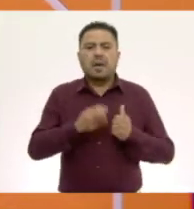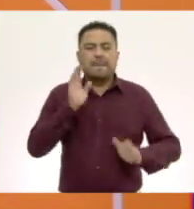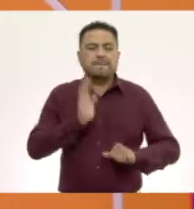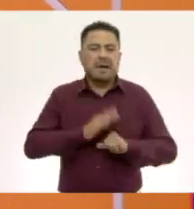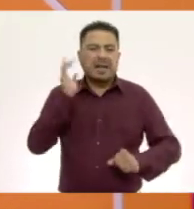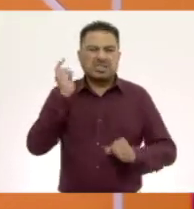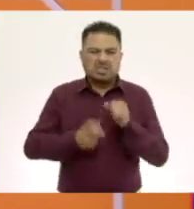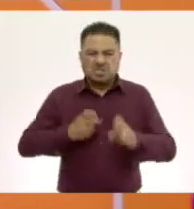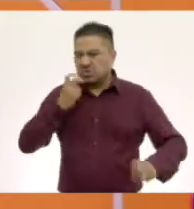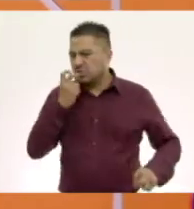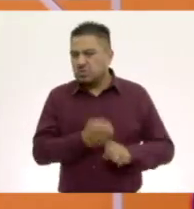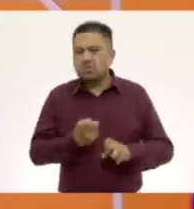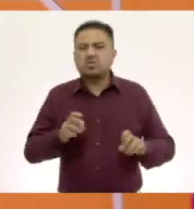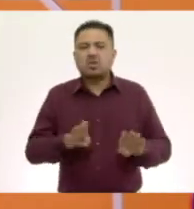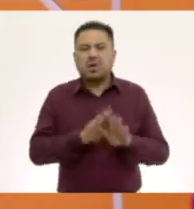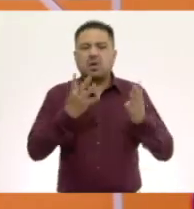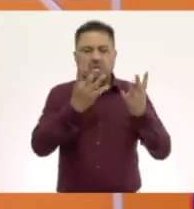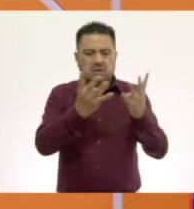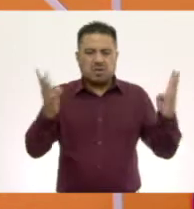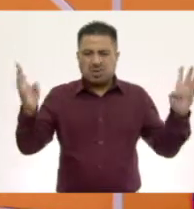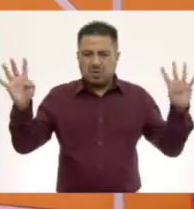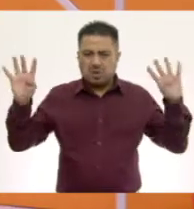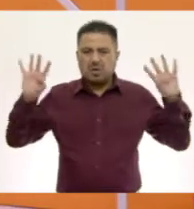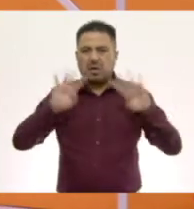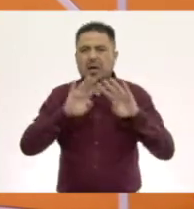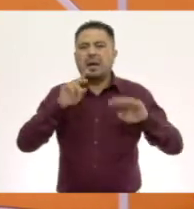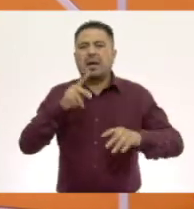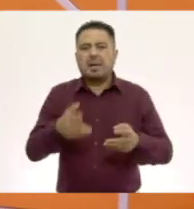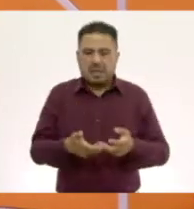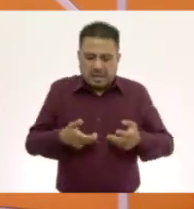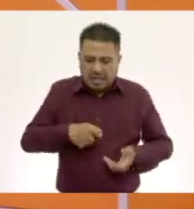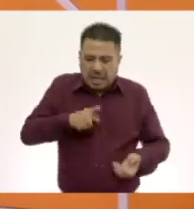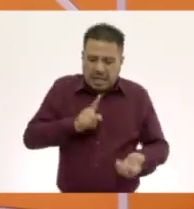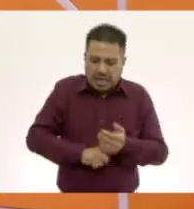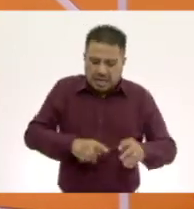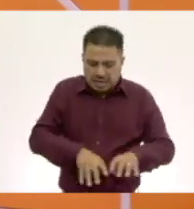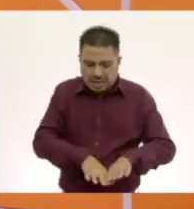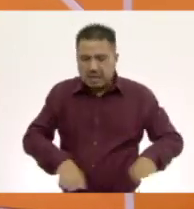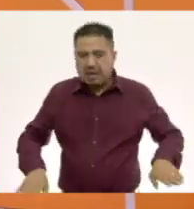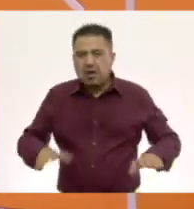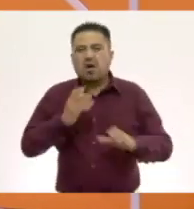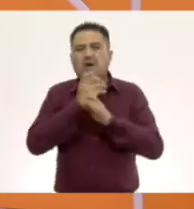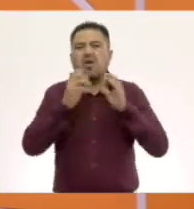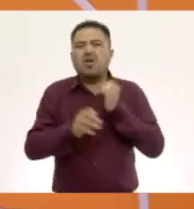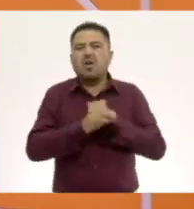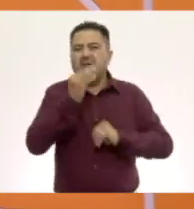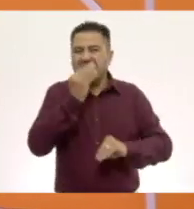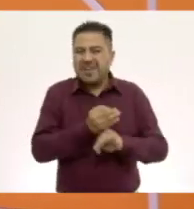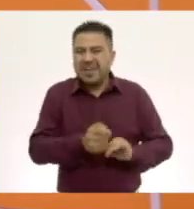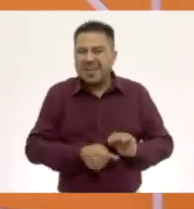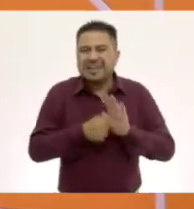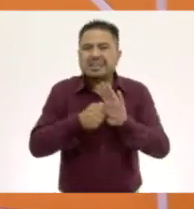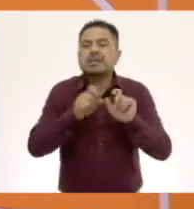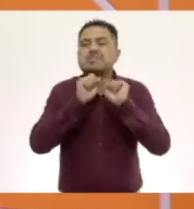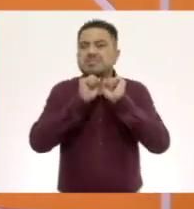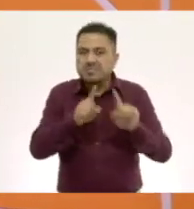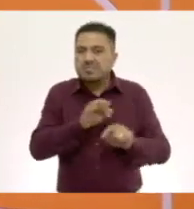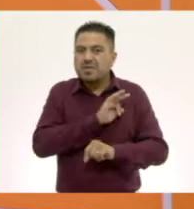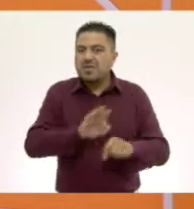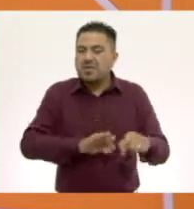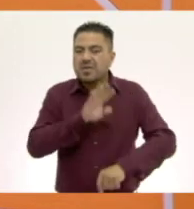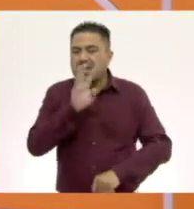duras. Las paredes, por ejemplo, el piso o algunos objetos como el que acabo de mostrar, que nos permiten,